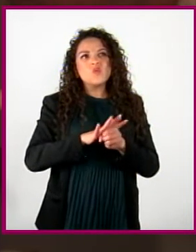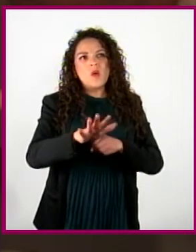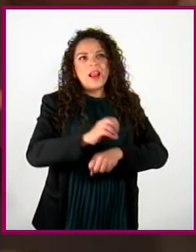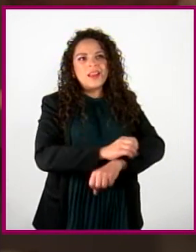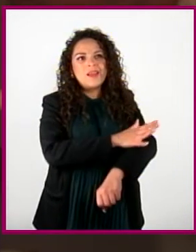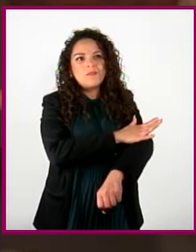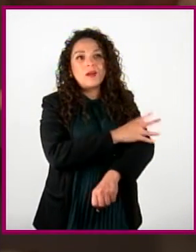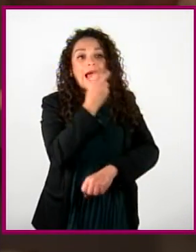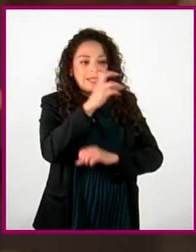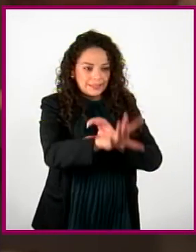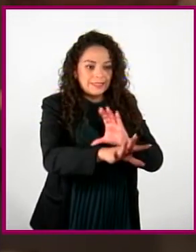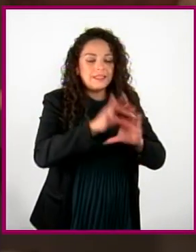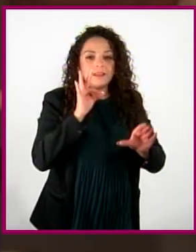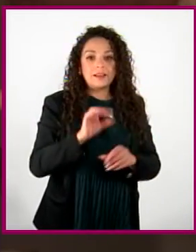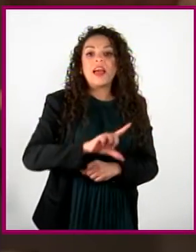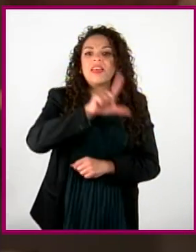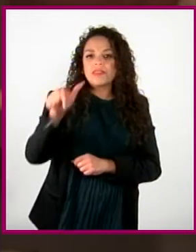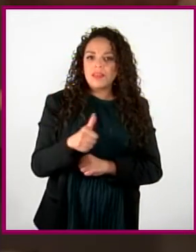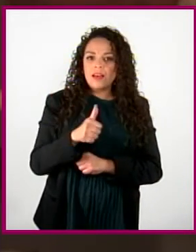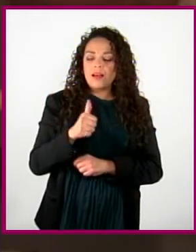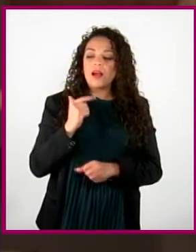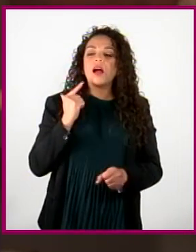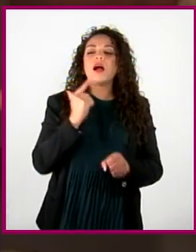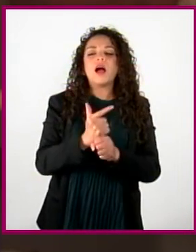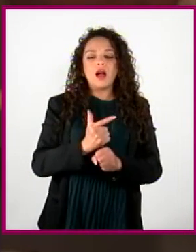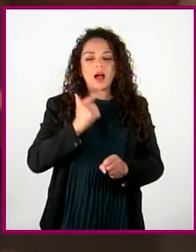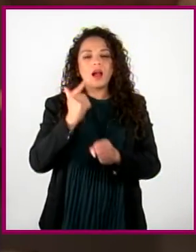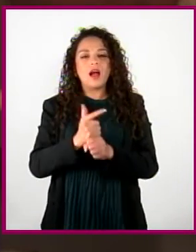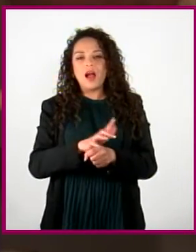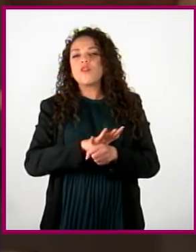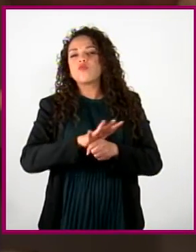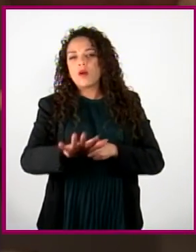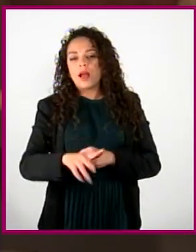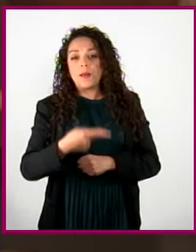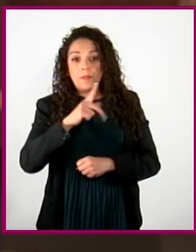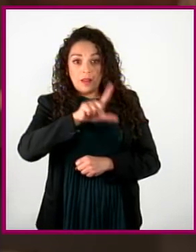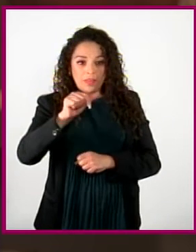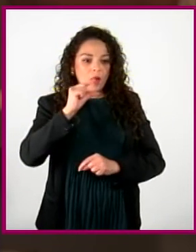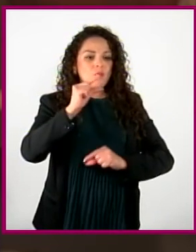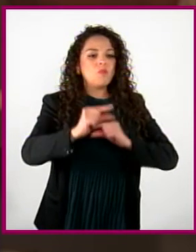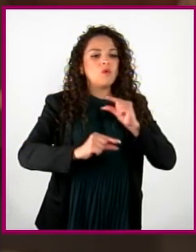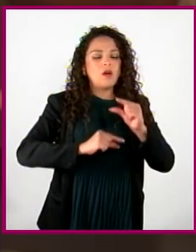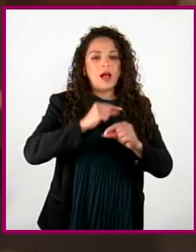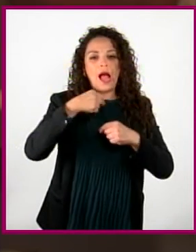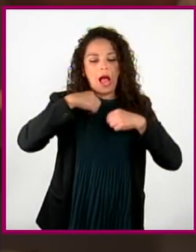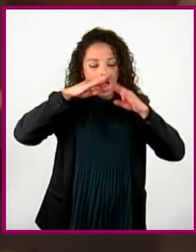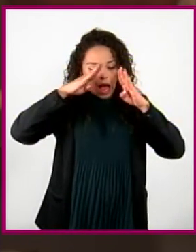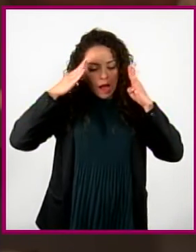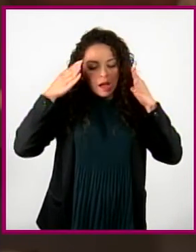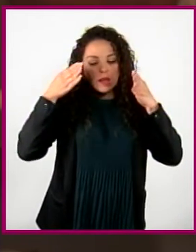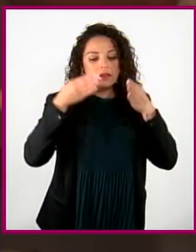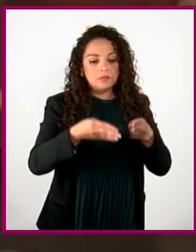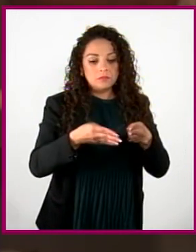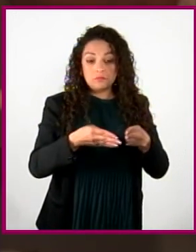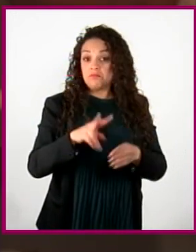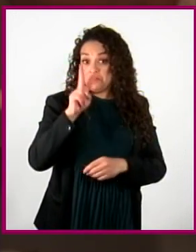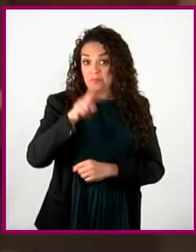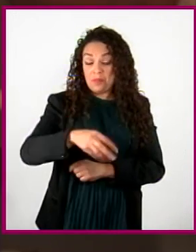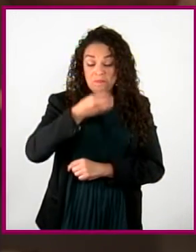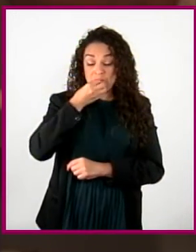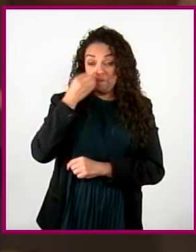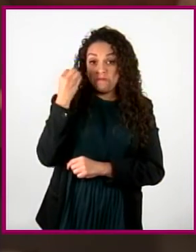identificar las sensaciones. Pero poco a poco pude dirigir mi atención hacia ellas y estuvo súper padre.